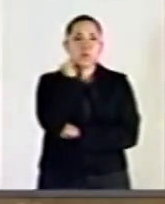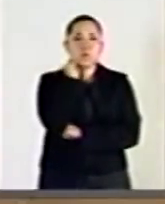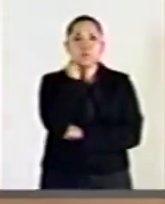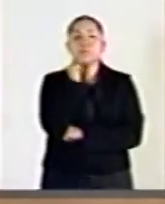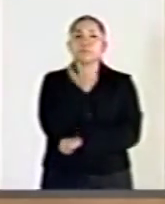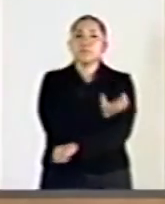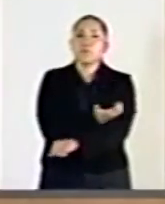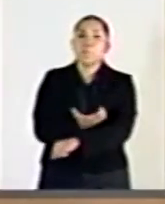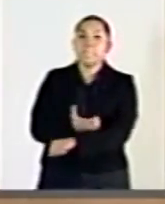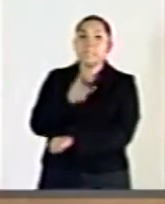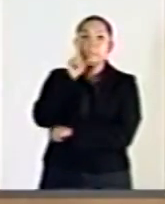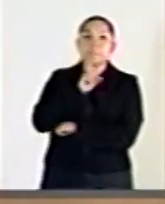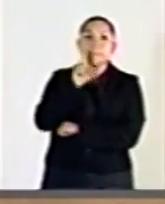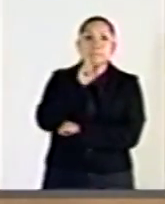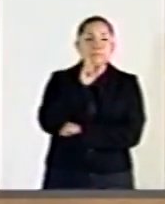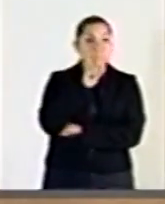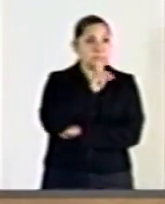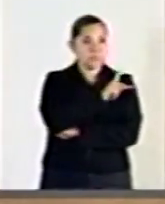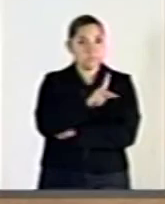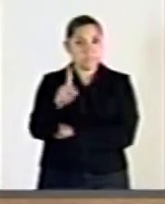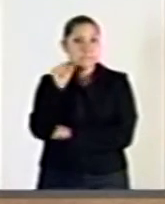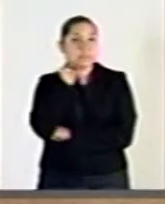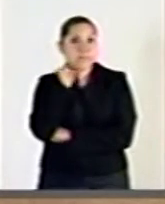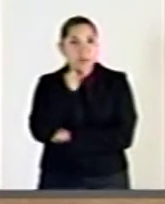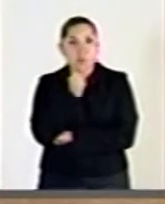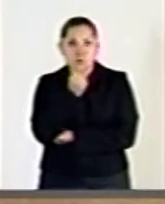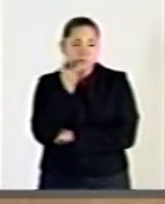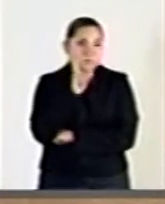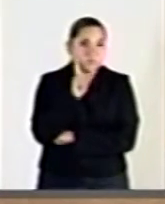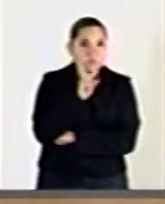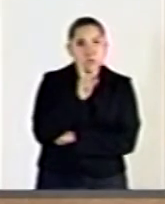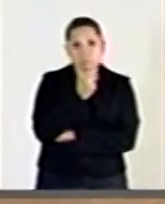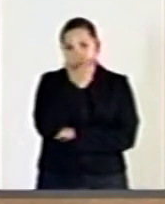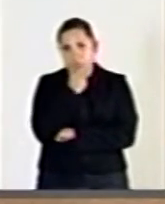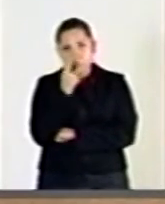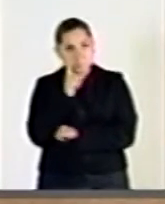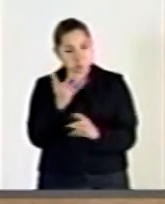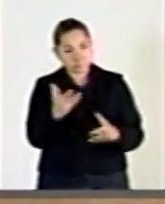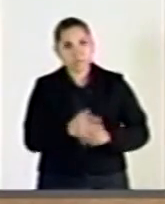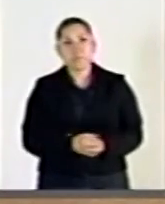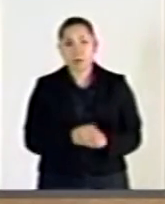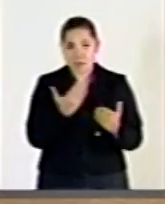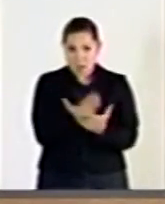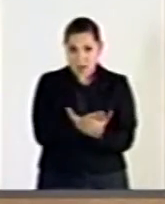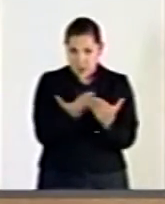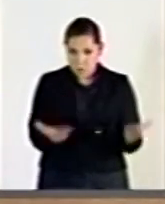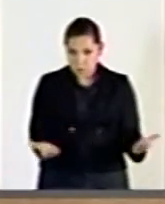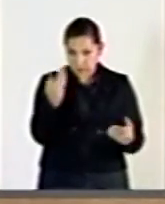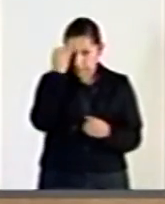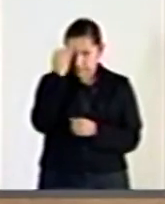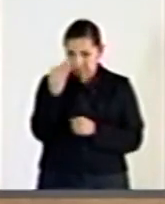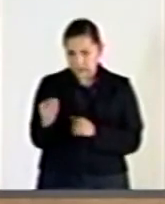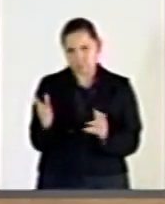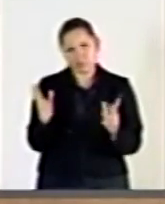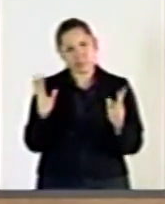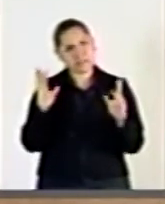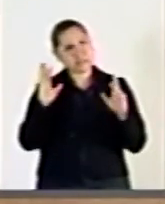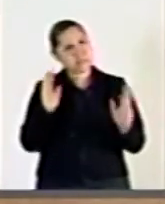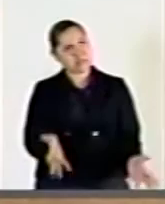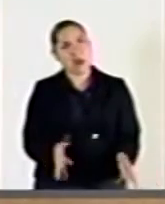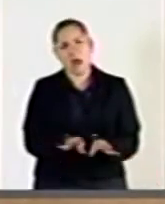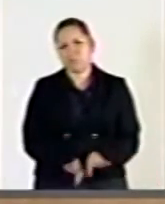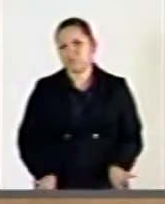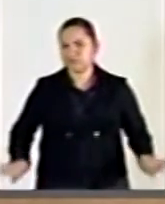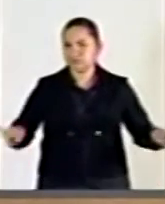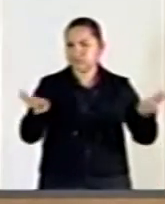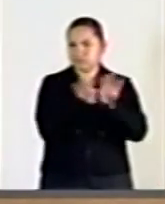senadoras. Es momento de que el Senado de la República tome